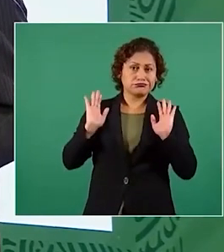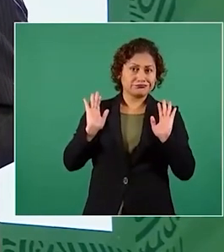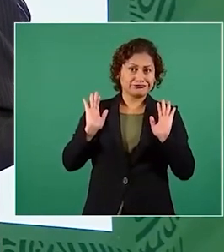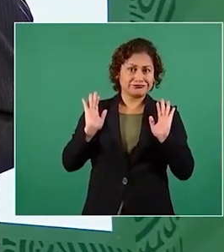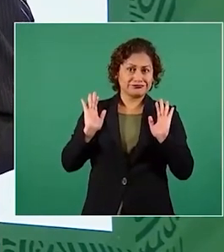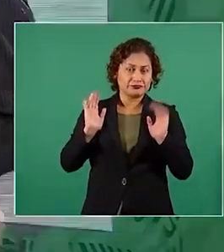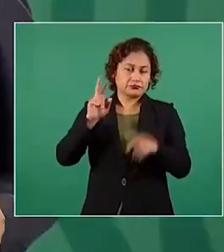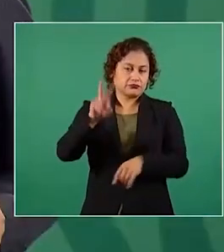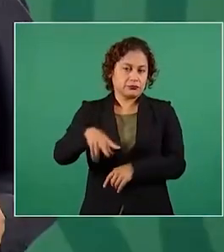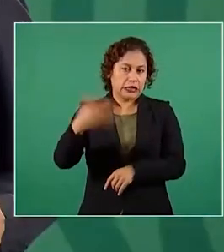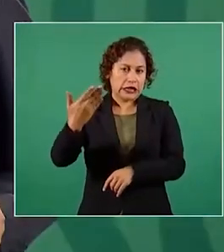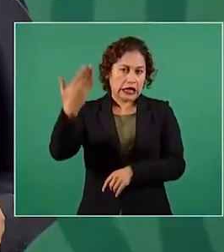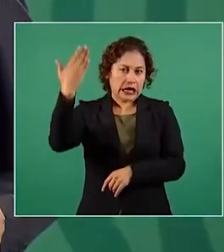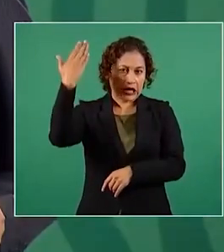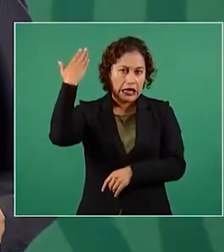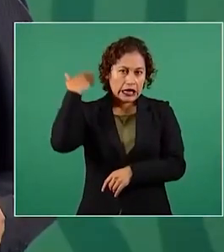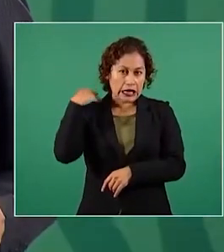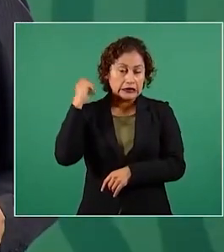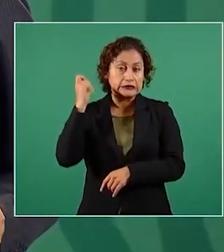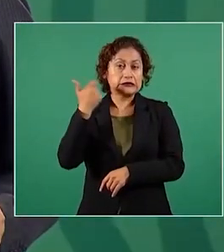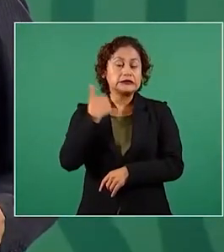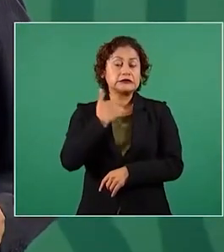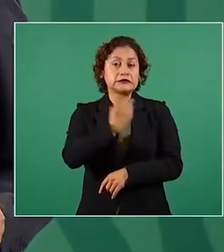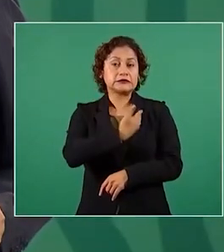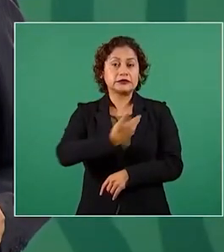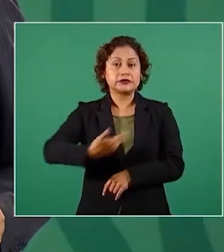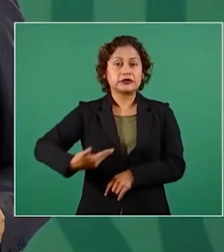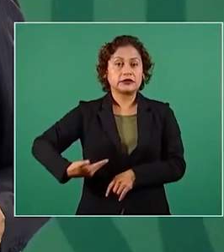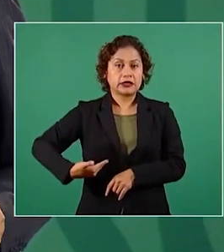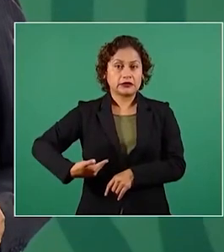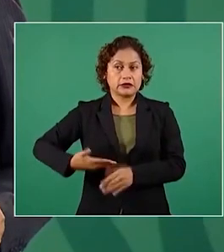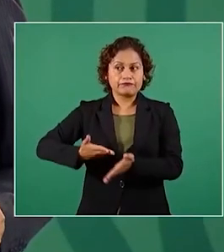hacían los presidentes anteriores